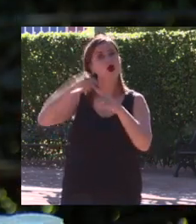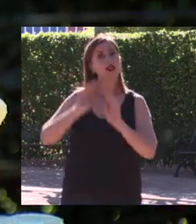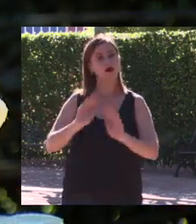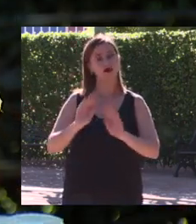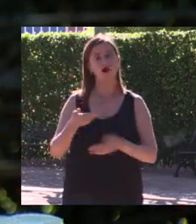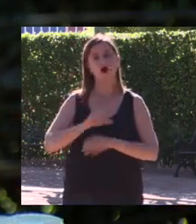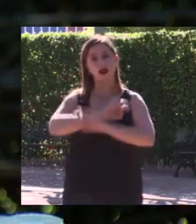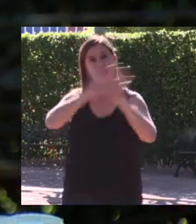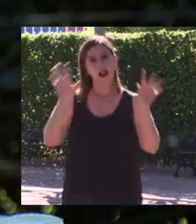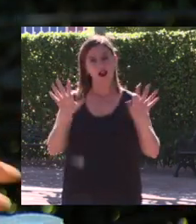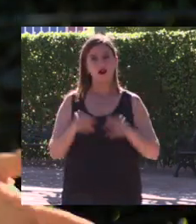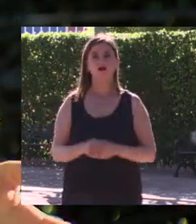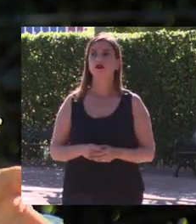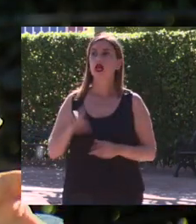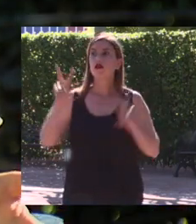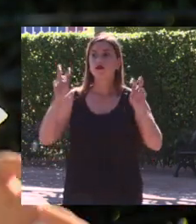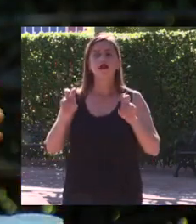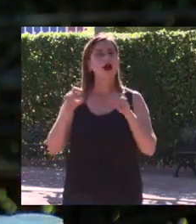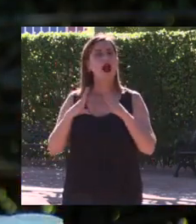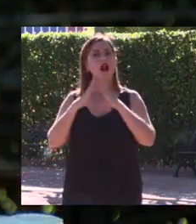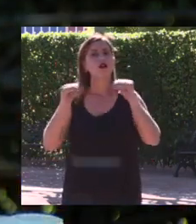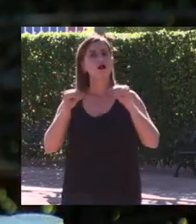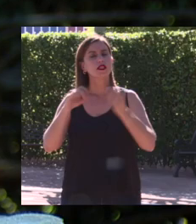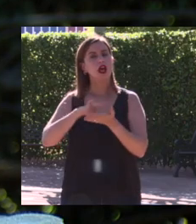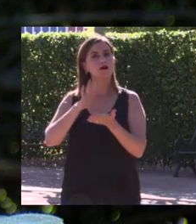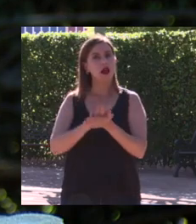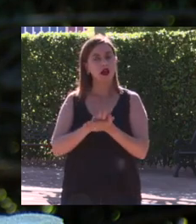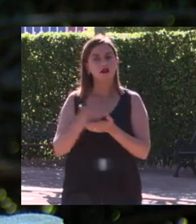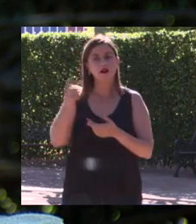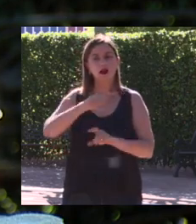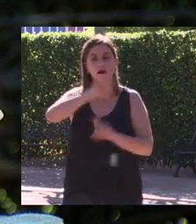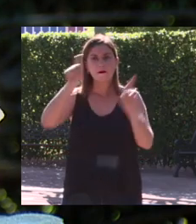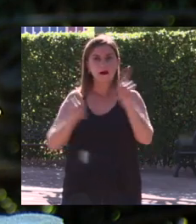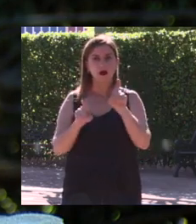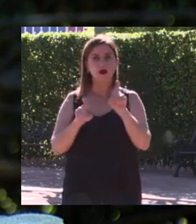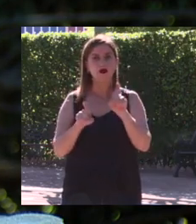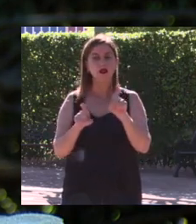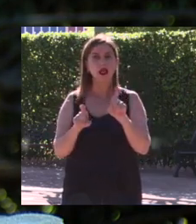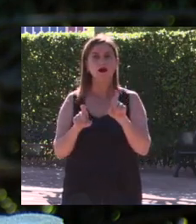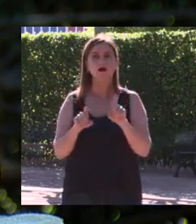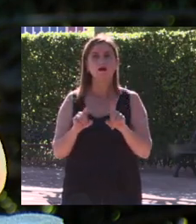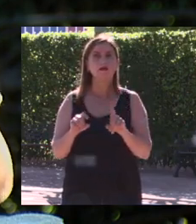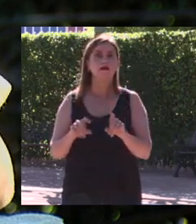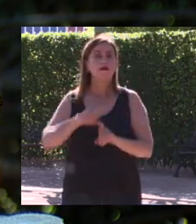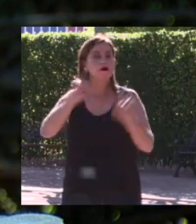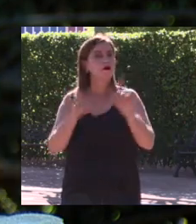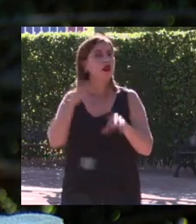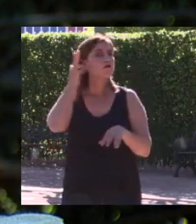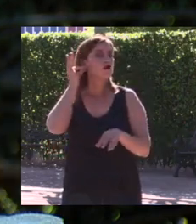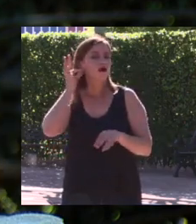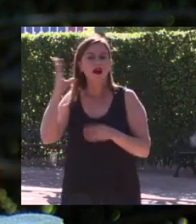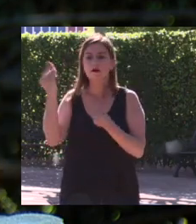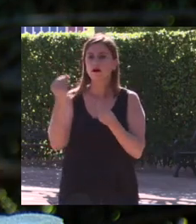de la Universidad de Málaga un tema muy importante además nos llega también una pregunta en este sentido muchas mujeres conectadas